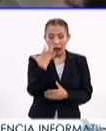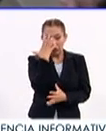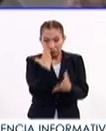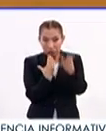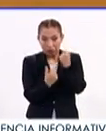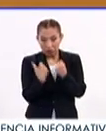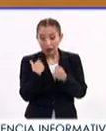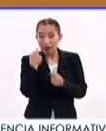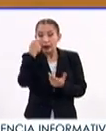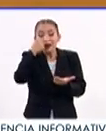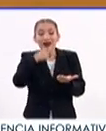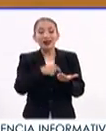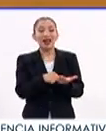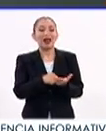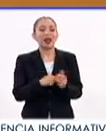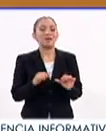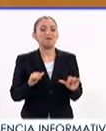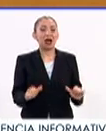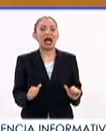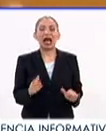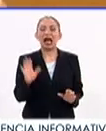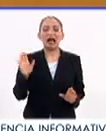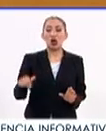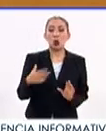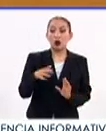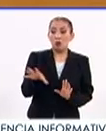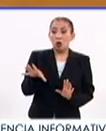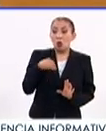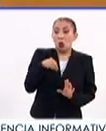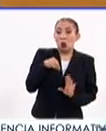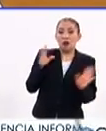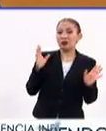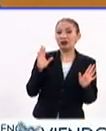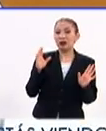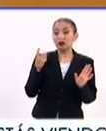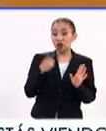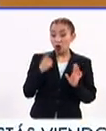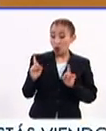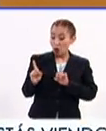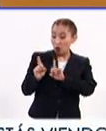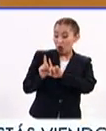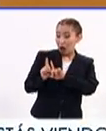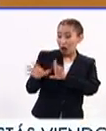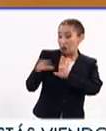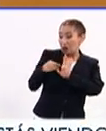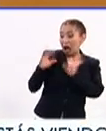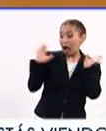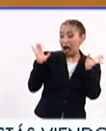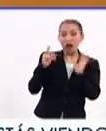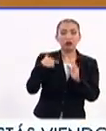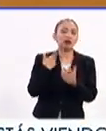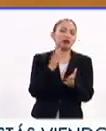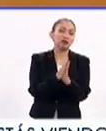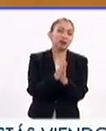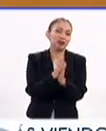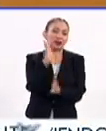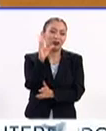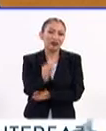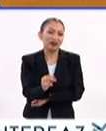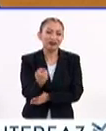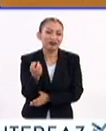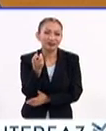el hecho de creer que se nos va a pegar por el simple contacto, puede generar también